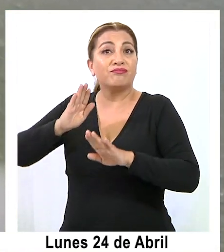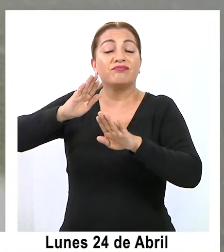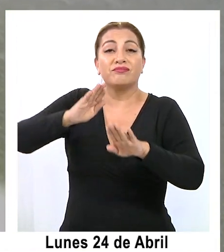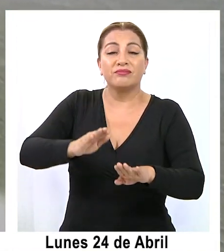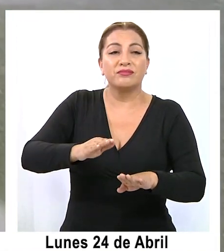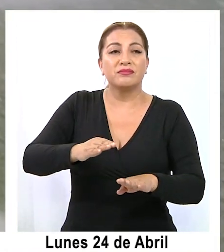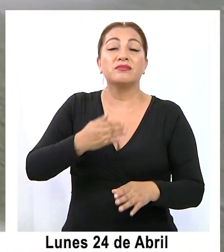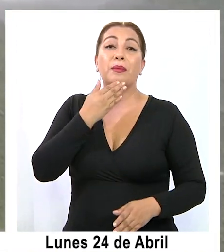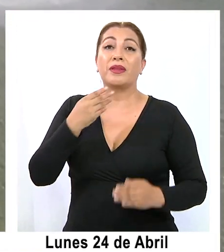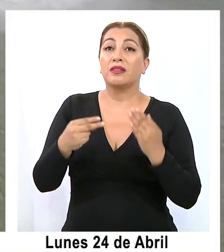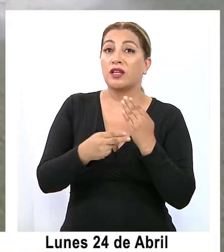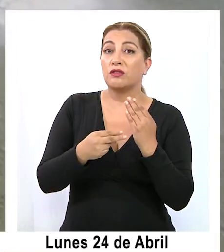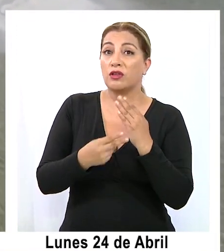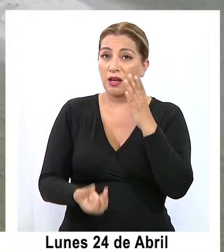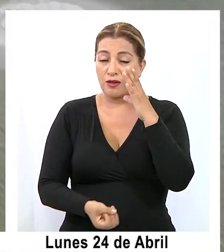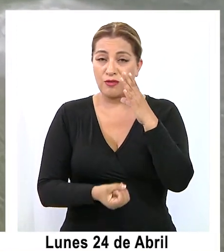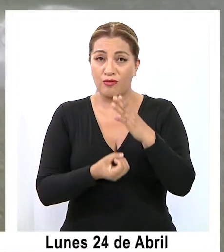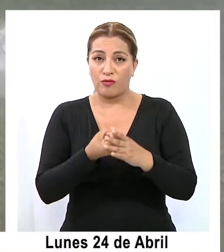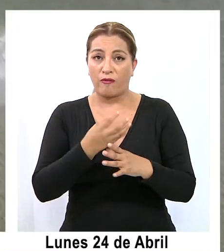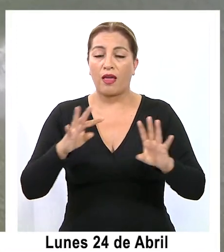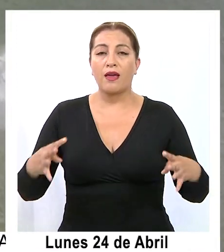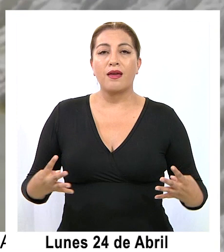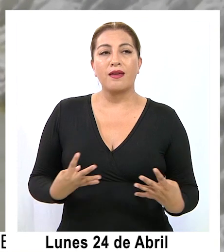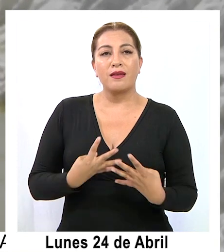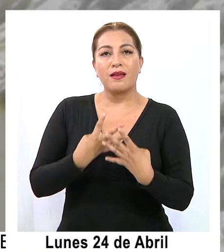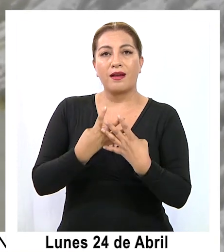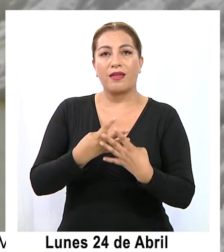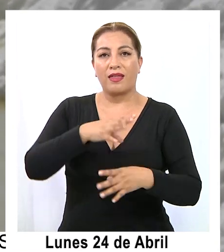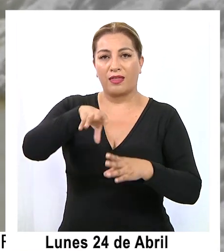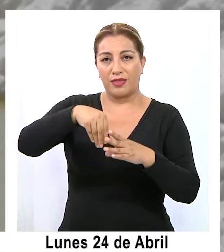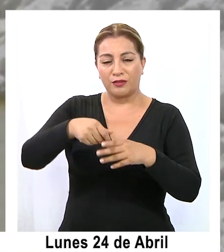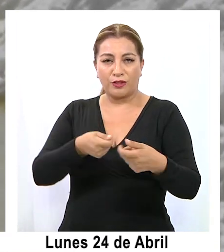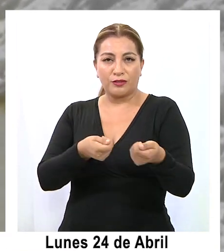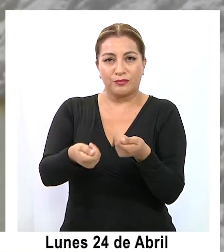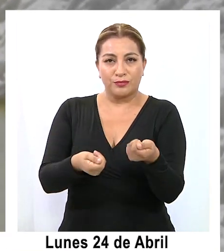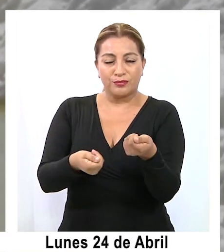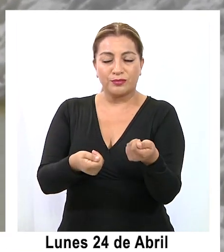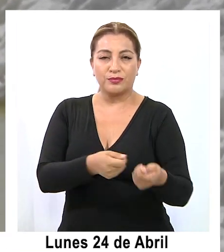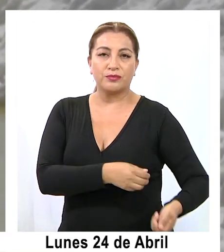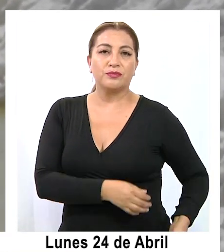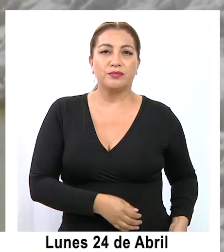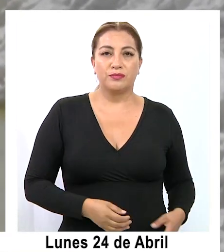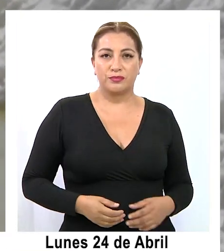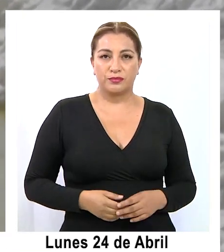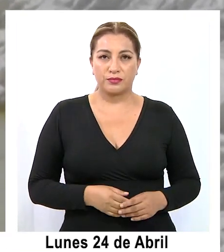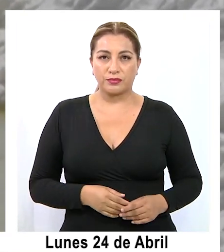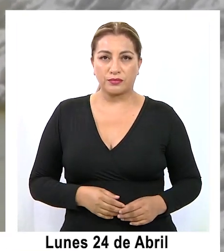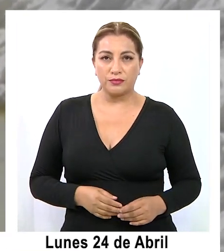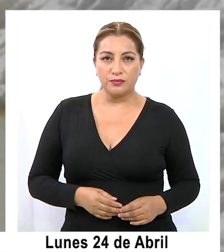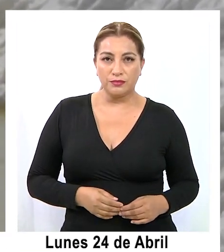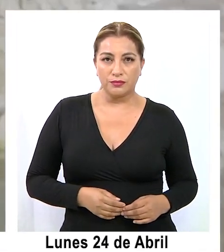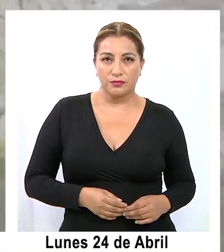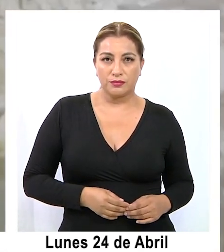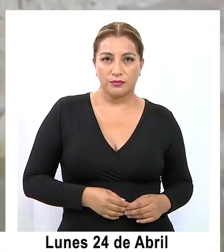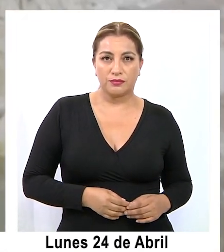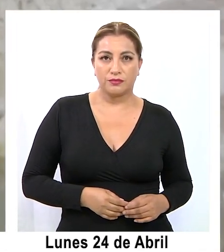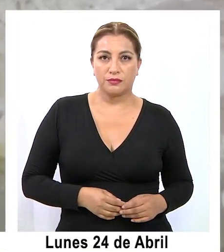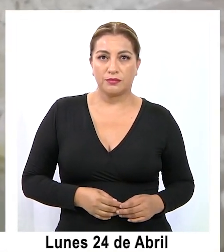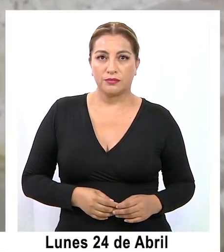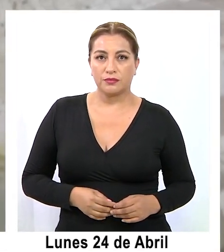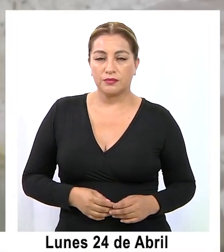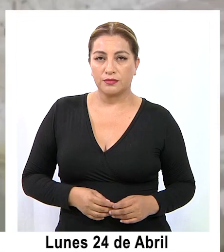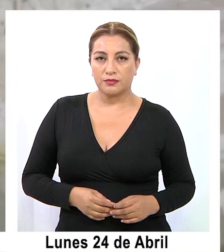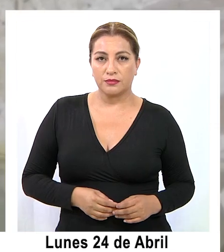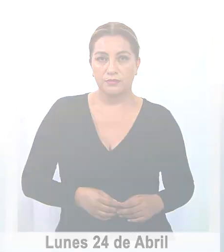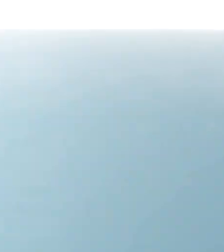innovación tecnológica y redes en el mercado. Sistemas de los salares que son fuente de agua